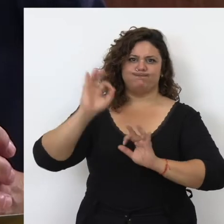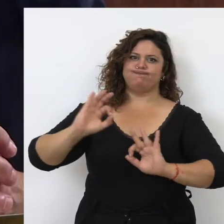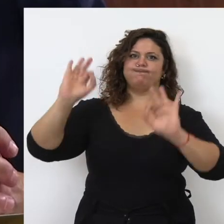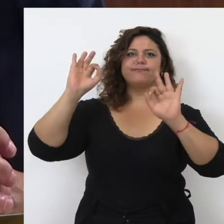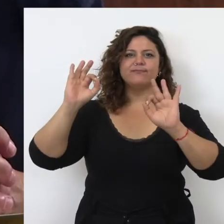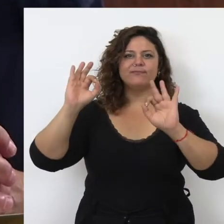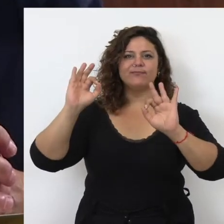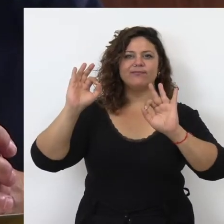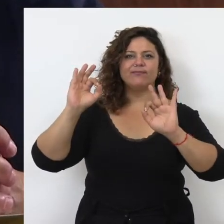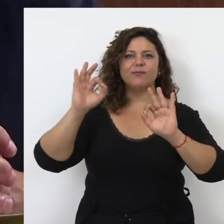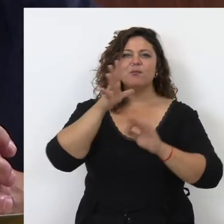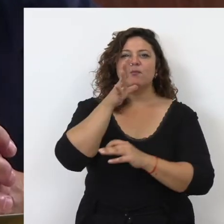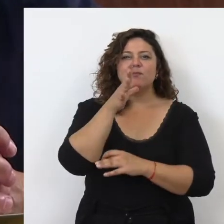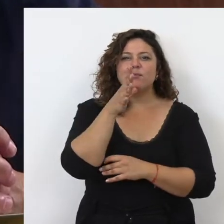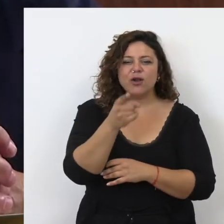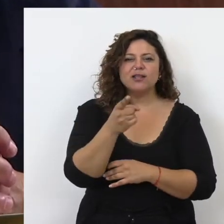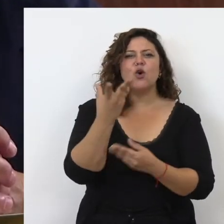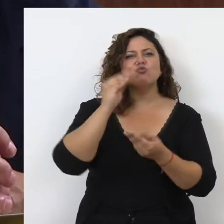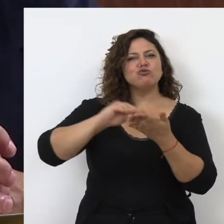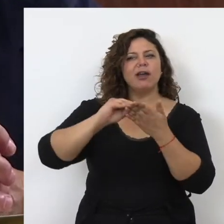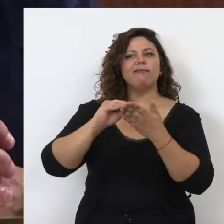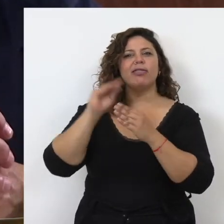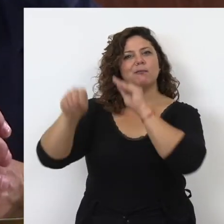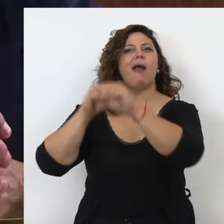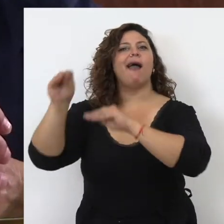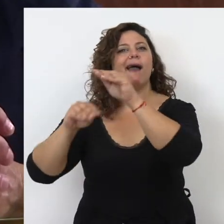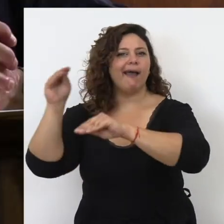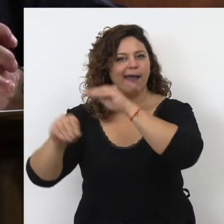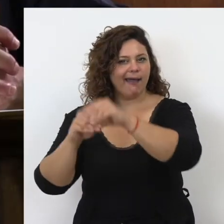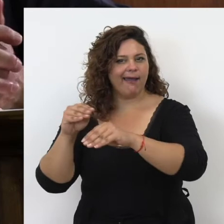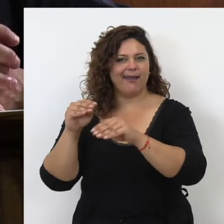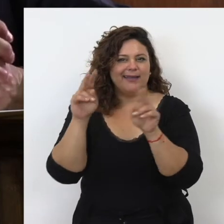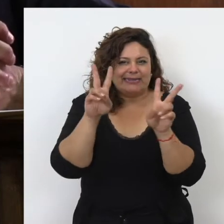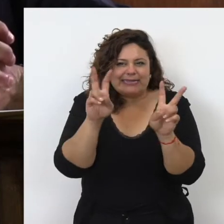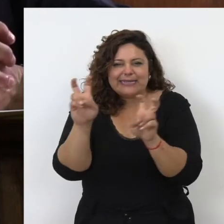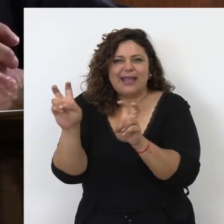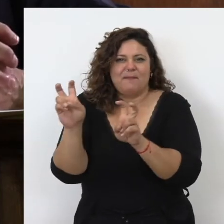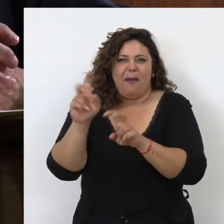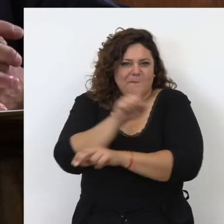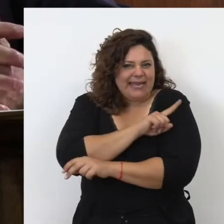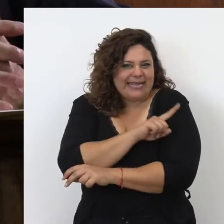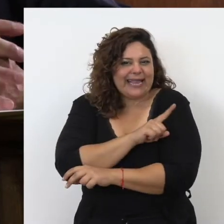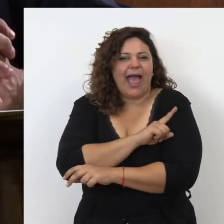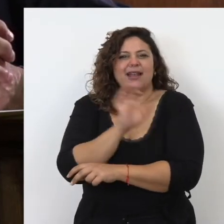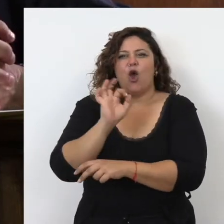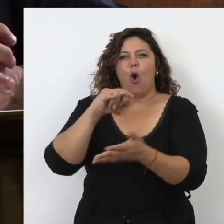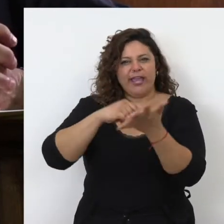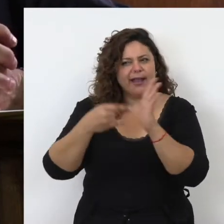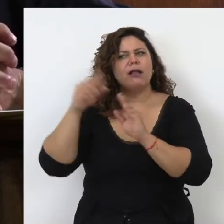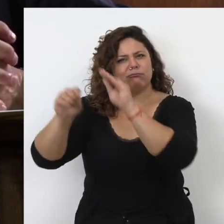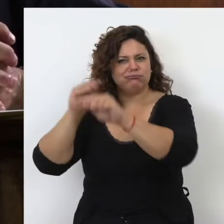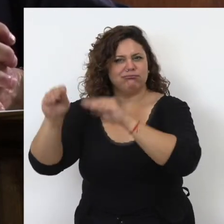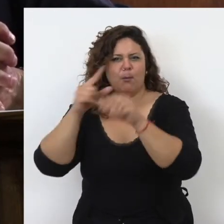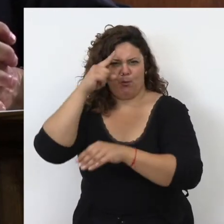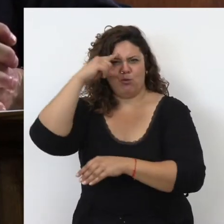eminente prestigio, de manera que era consultado en diferentes ocasiones para determinados aspectos tanto militares como